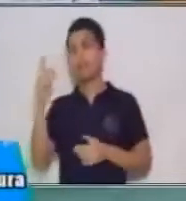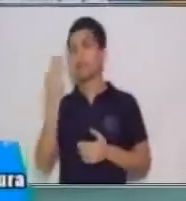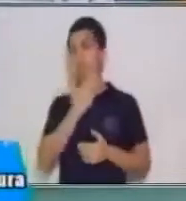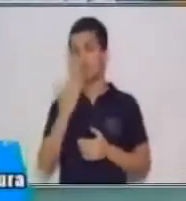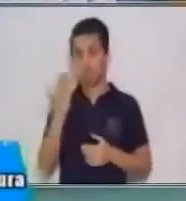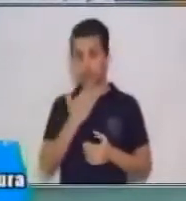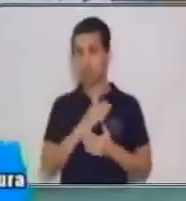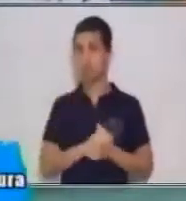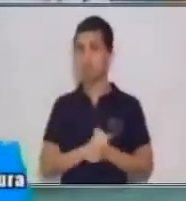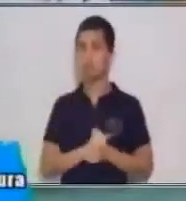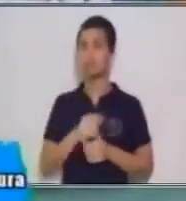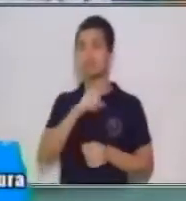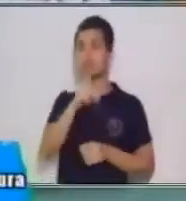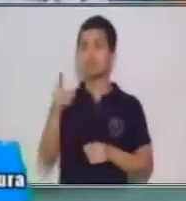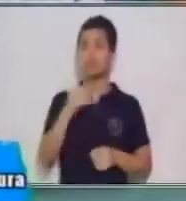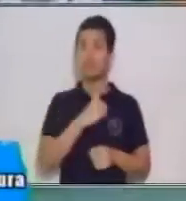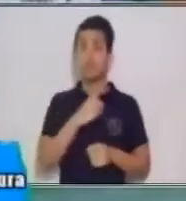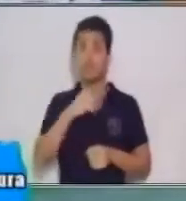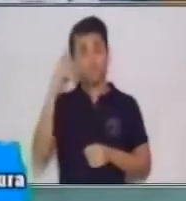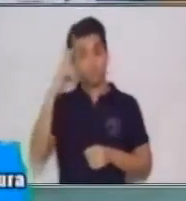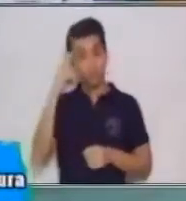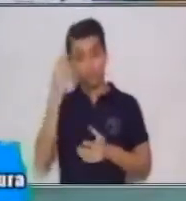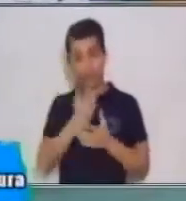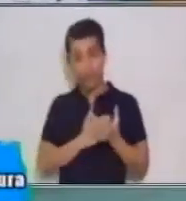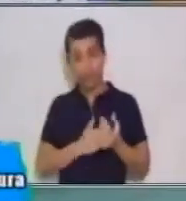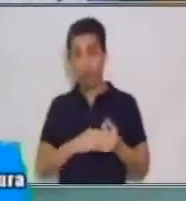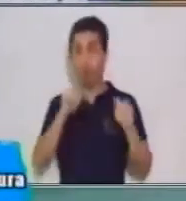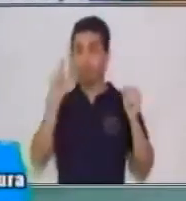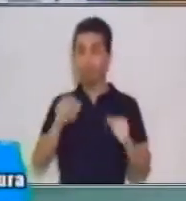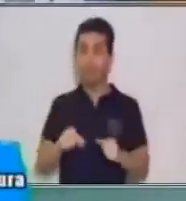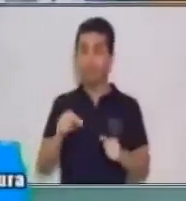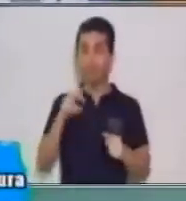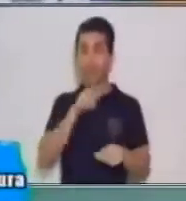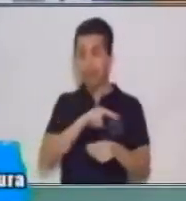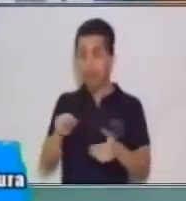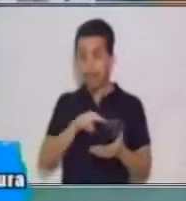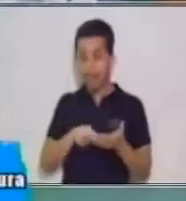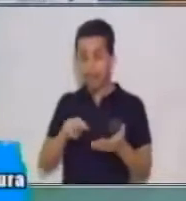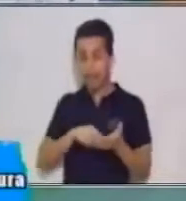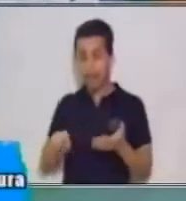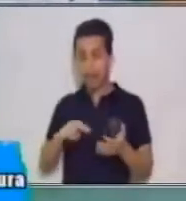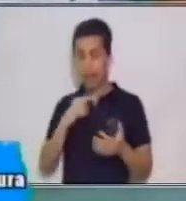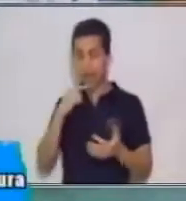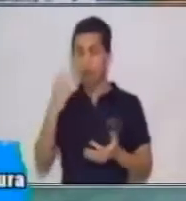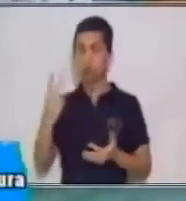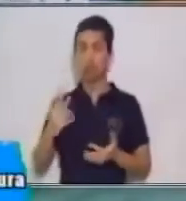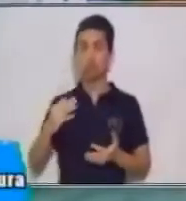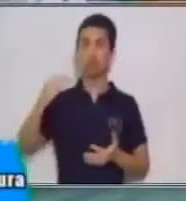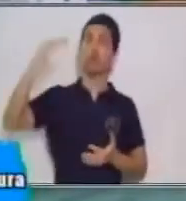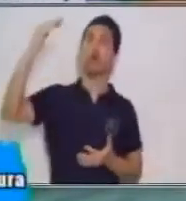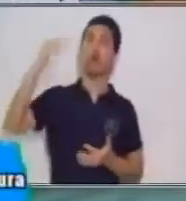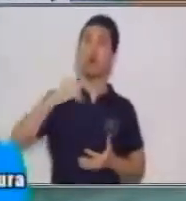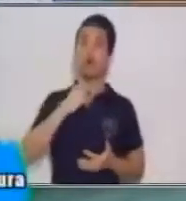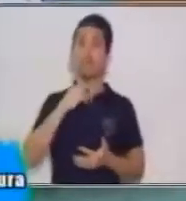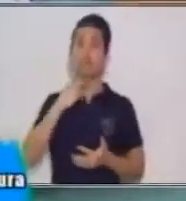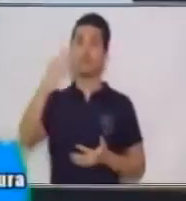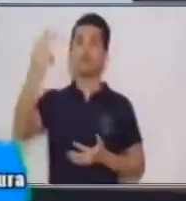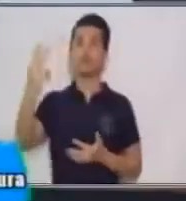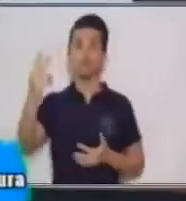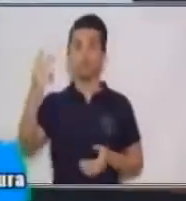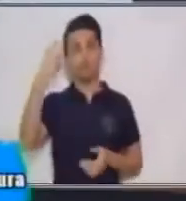Fíjate que si tú quieres recordar algo, lo tienes que leer en voz alta en varias ocasiones para memorizarlo.